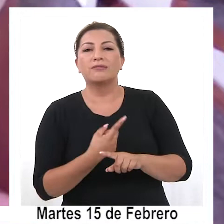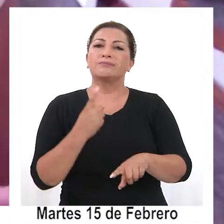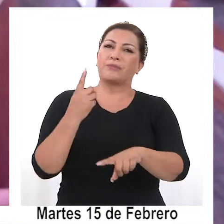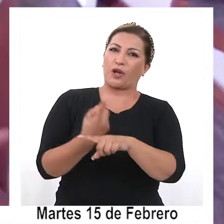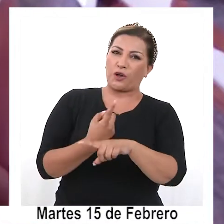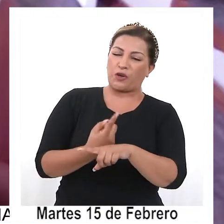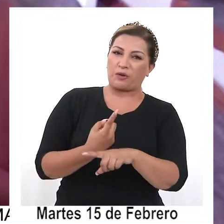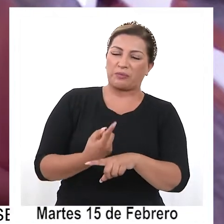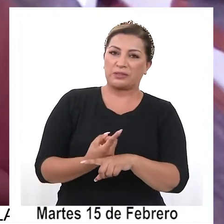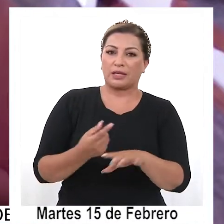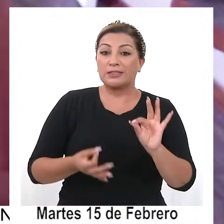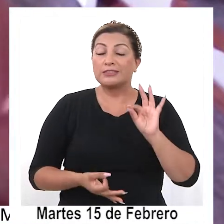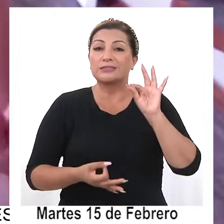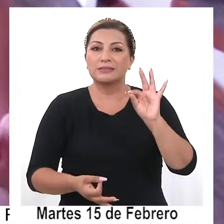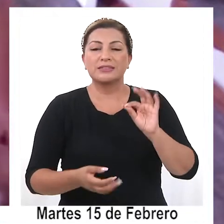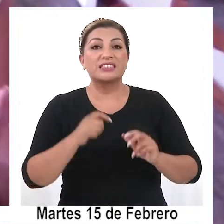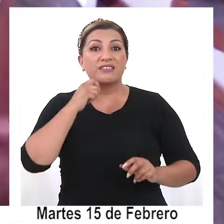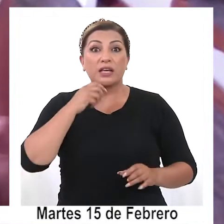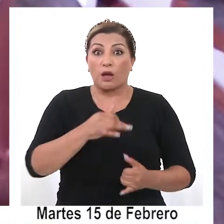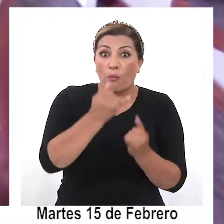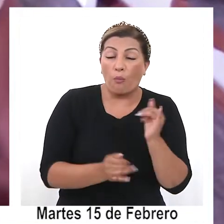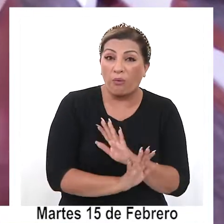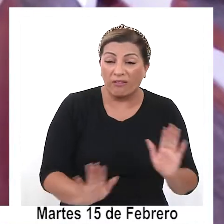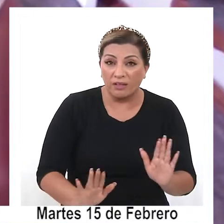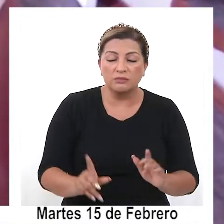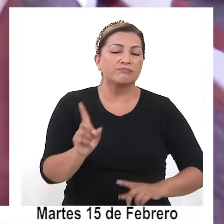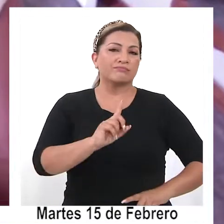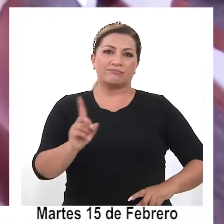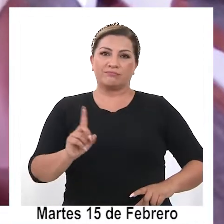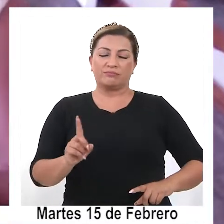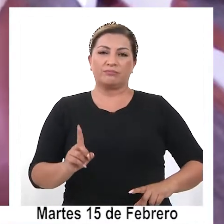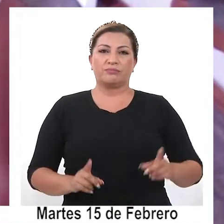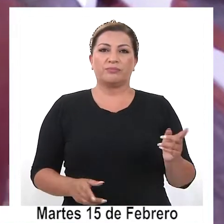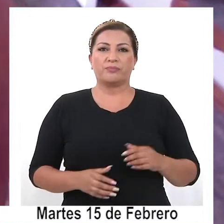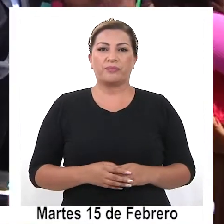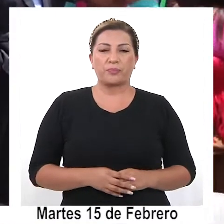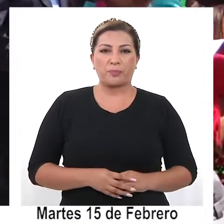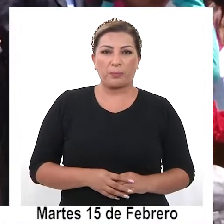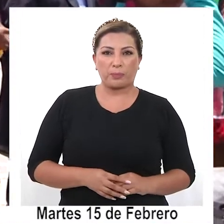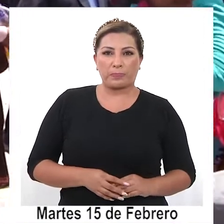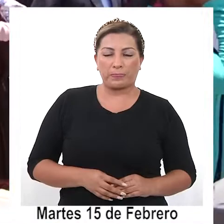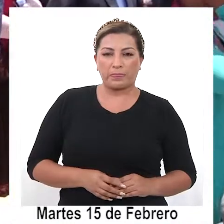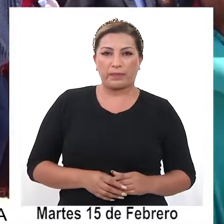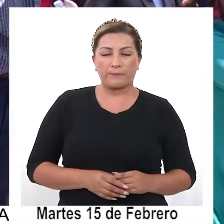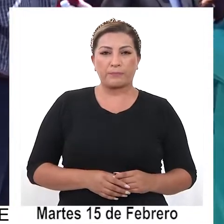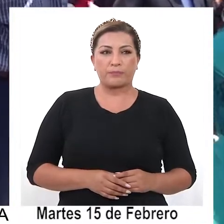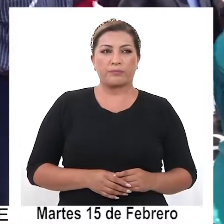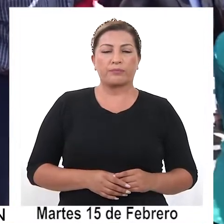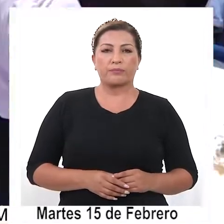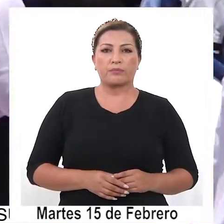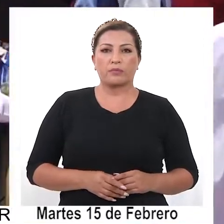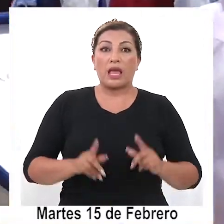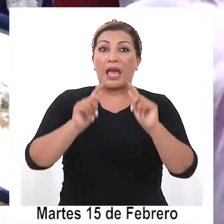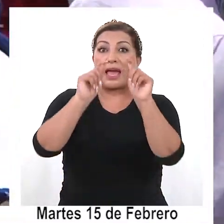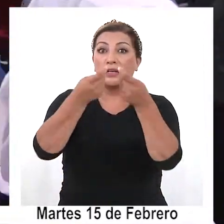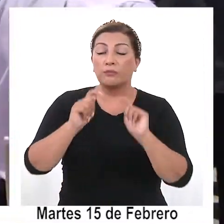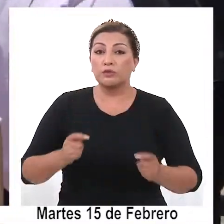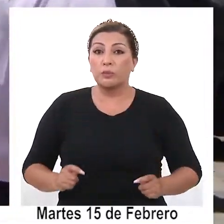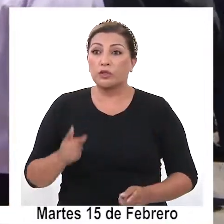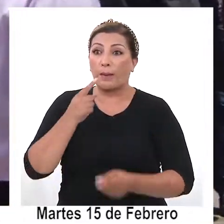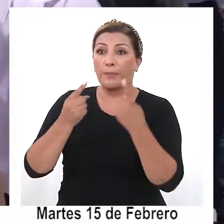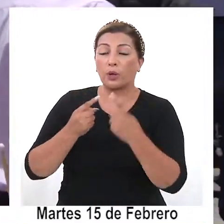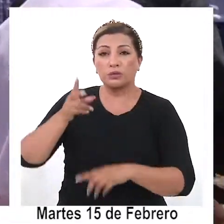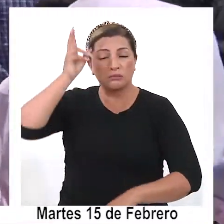nuevamente se presenta el pleno, no significa que fallezca por el hecho de rechazarse como en una primera instancia. El presupuesto de la consulta